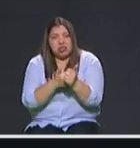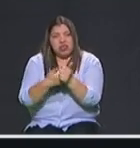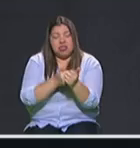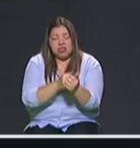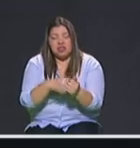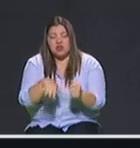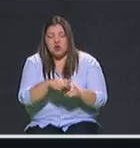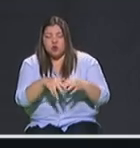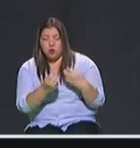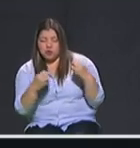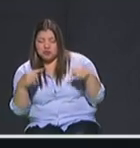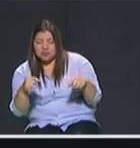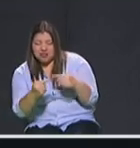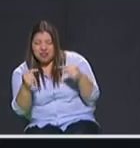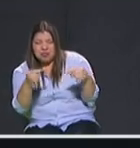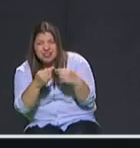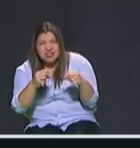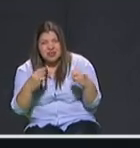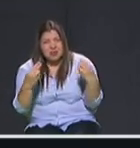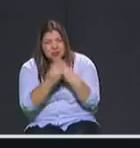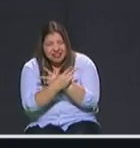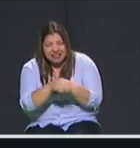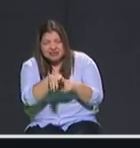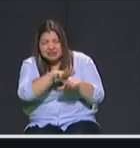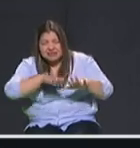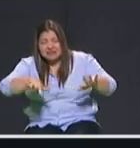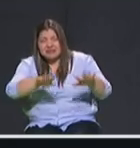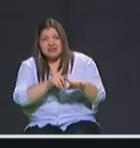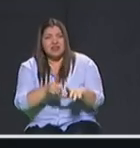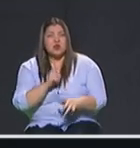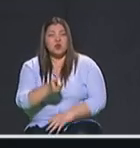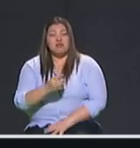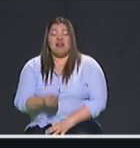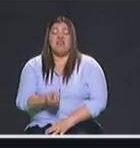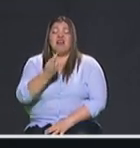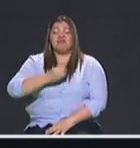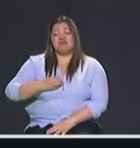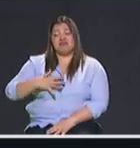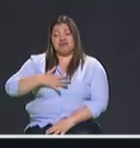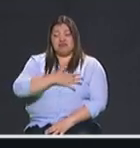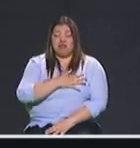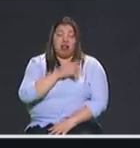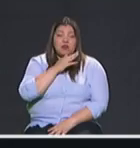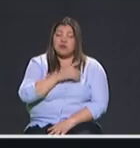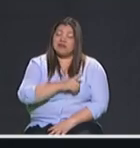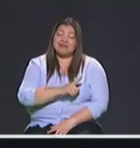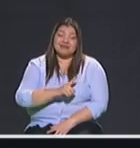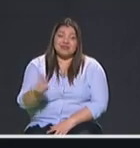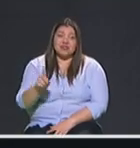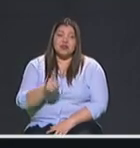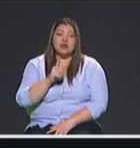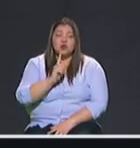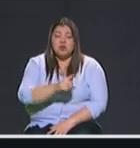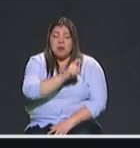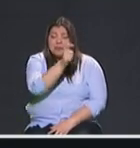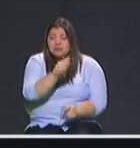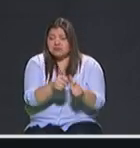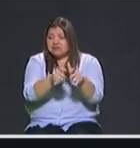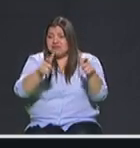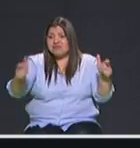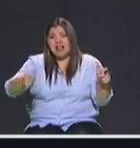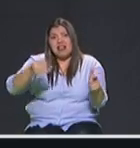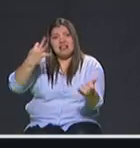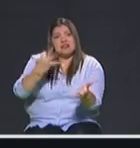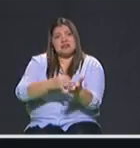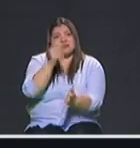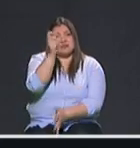conflicto. Este no es un conflicto por falta de oportunidades. Esto no es de seguridad integral. Esto es un conflicto de 3.000 personas que